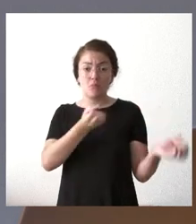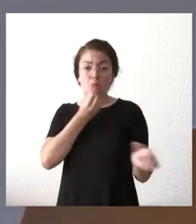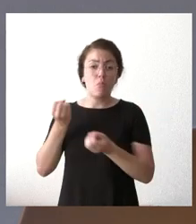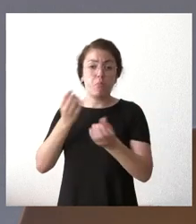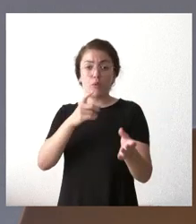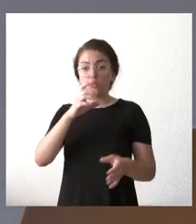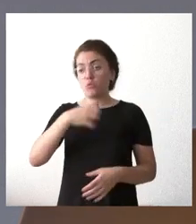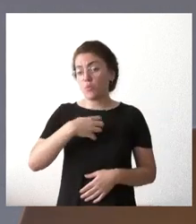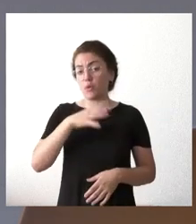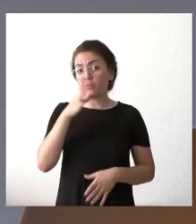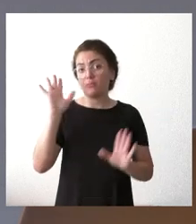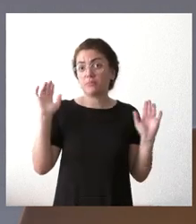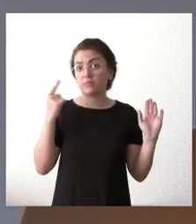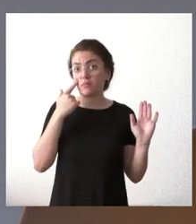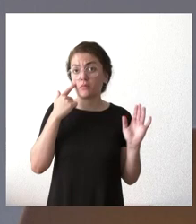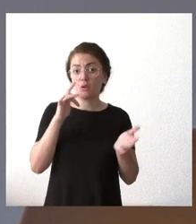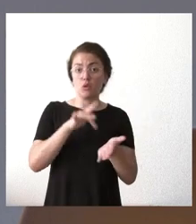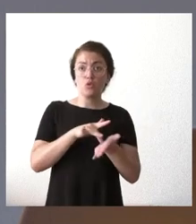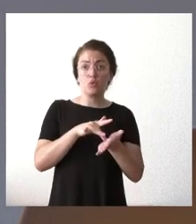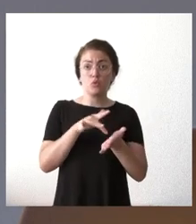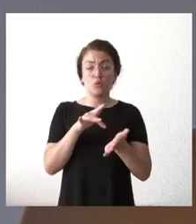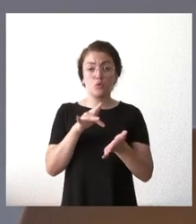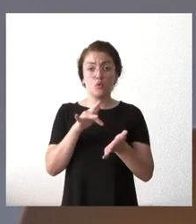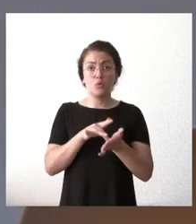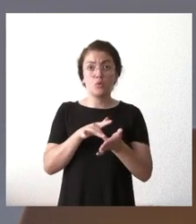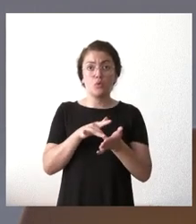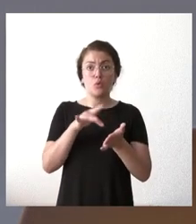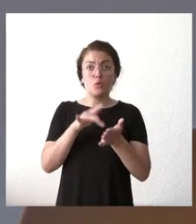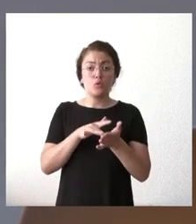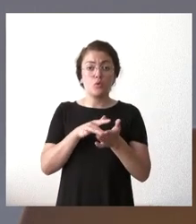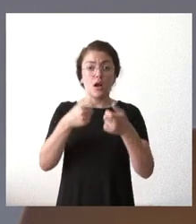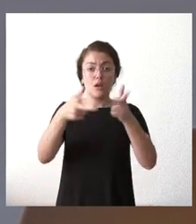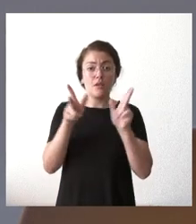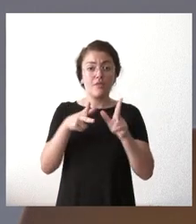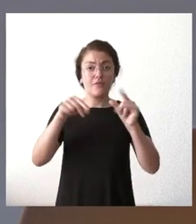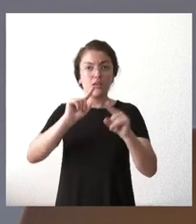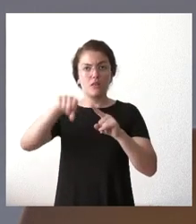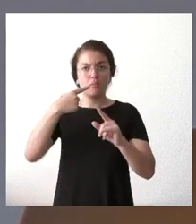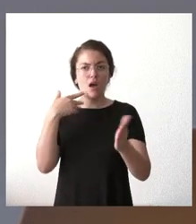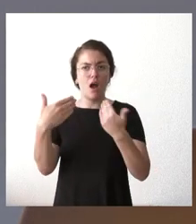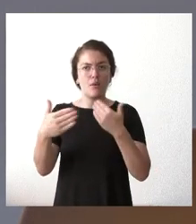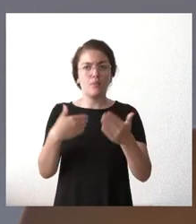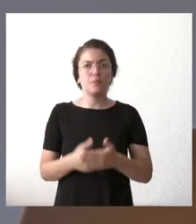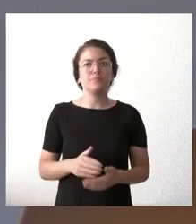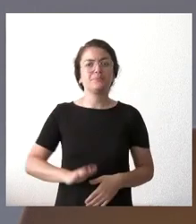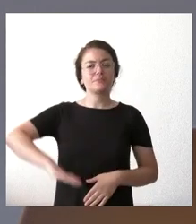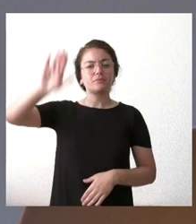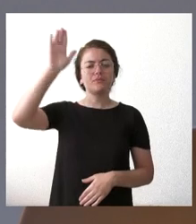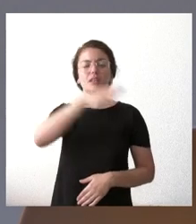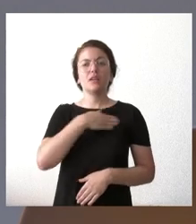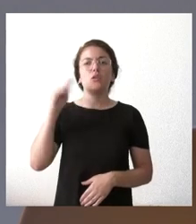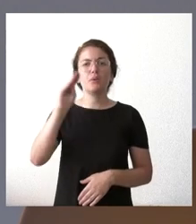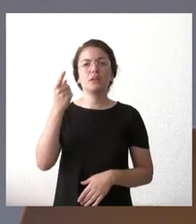y, por lo tanto, se lo informaremos en cuanto haga una averiguación al término de esta rueda de prensa. Quería preguntarle también en relación a su